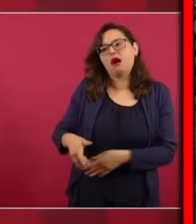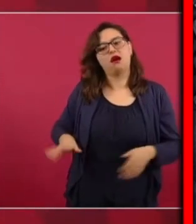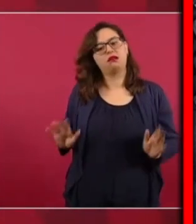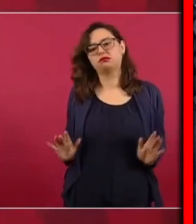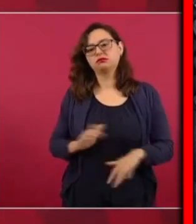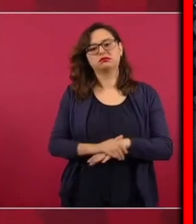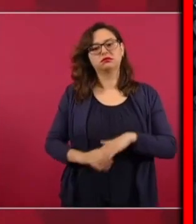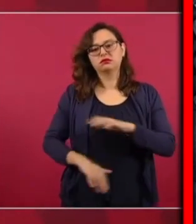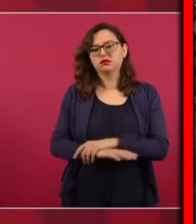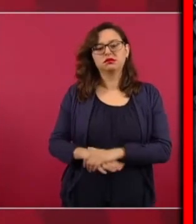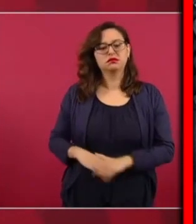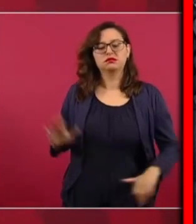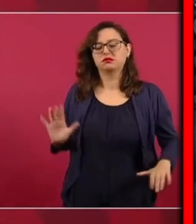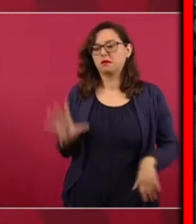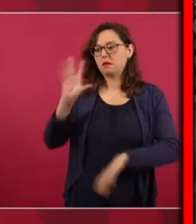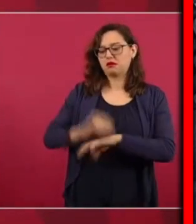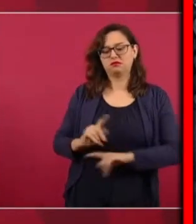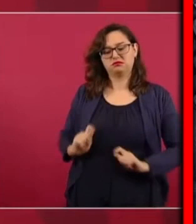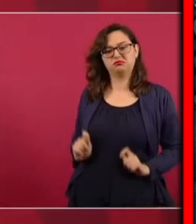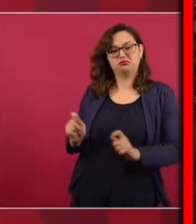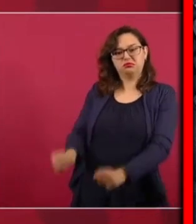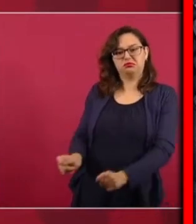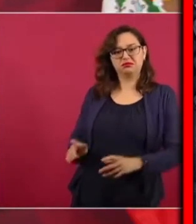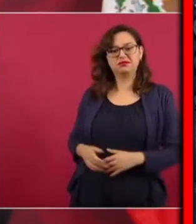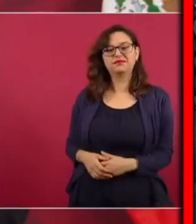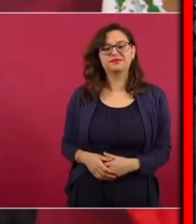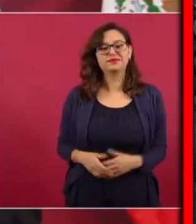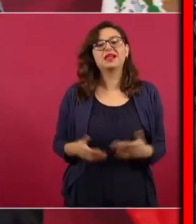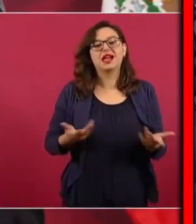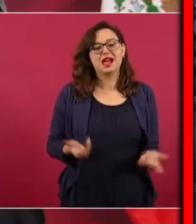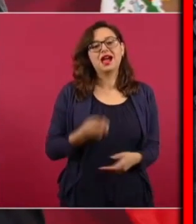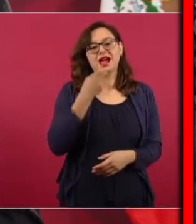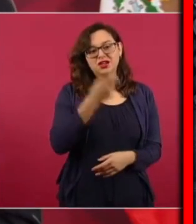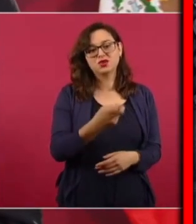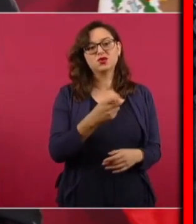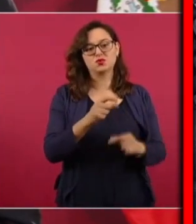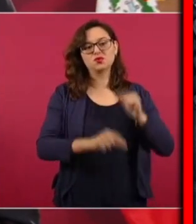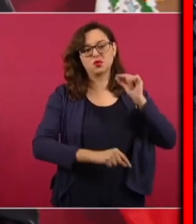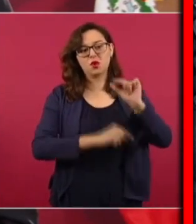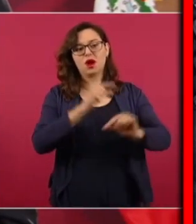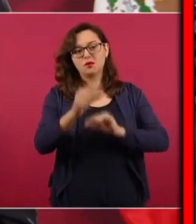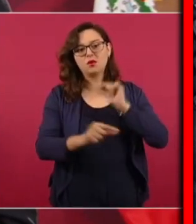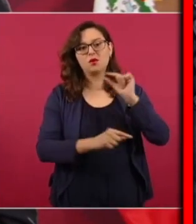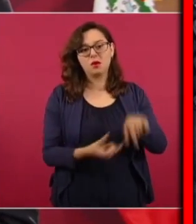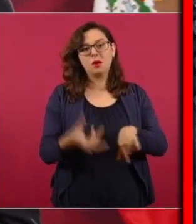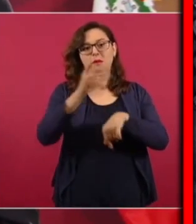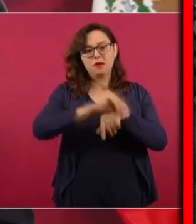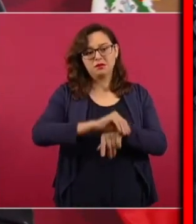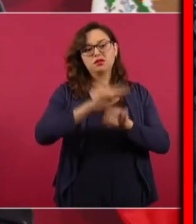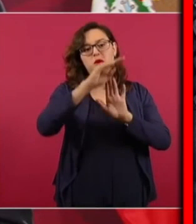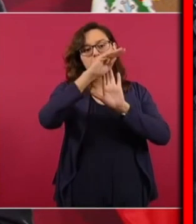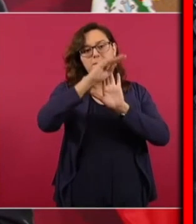tenemos menos superficie concesionada que la que